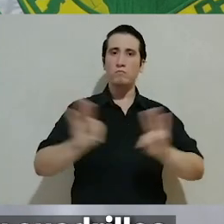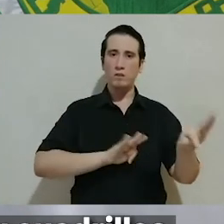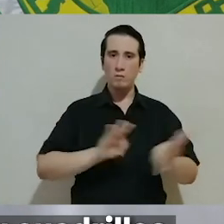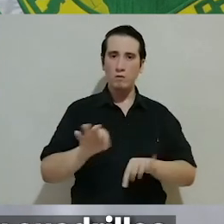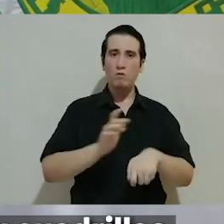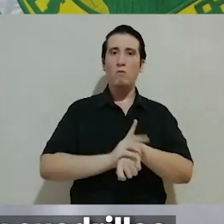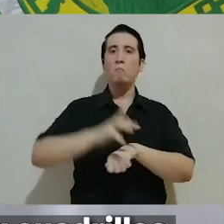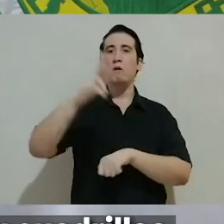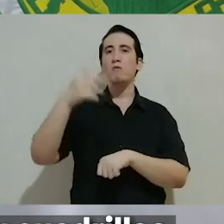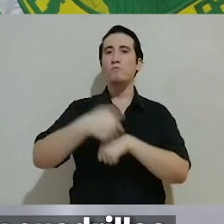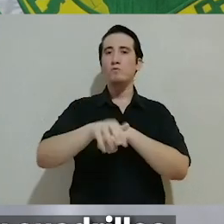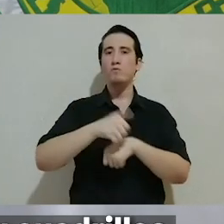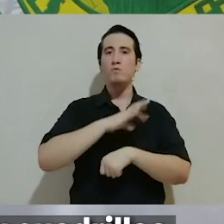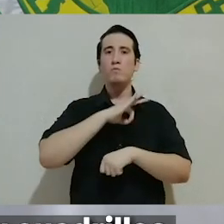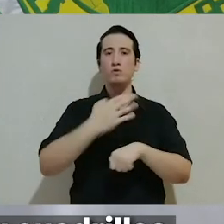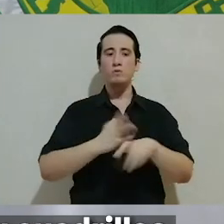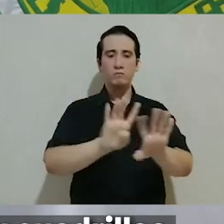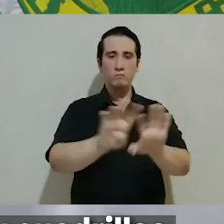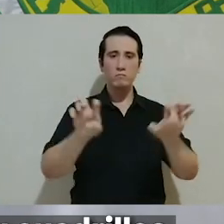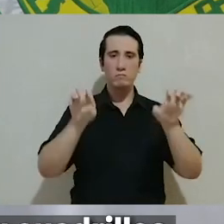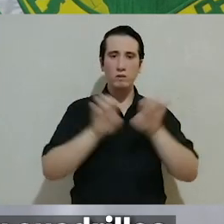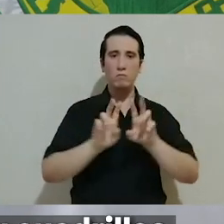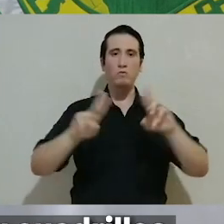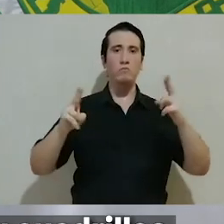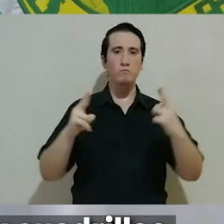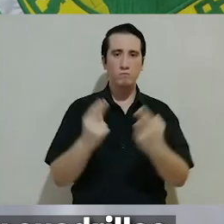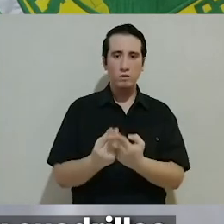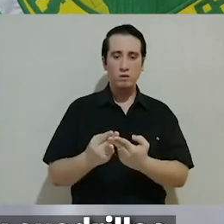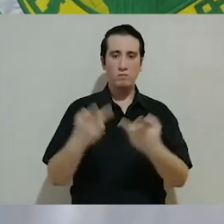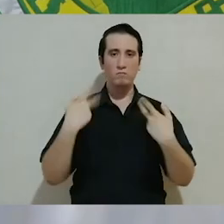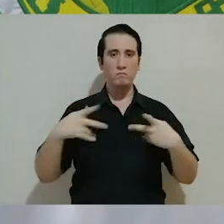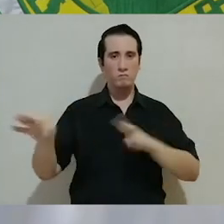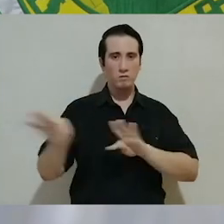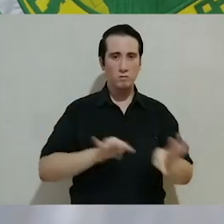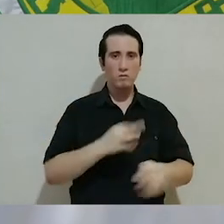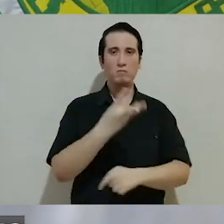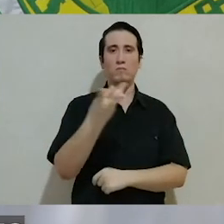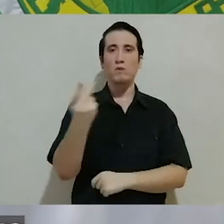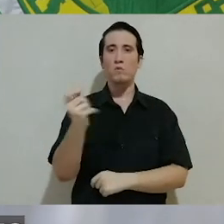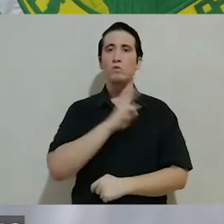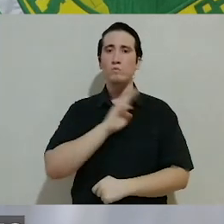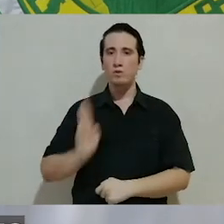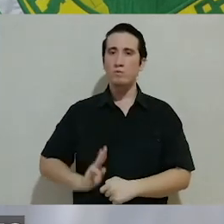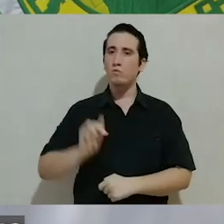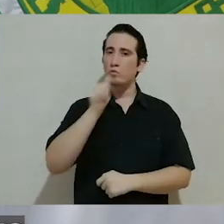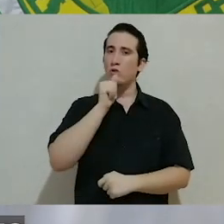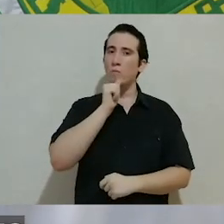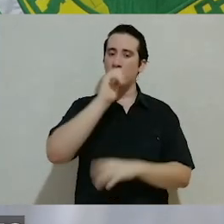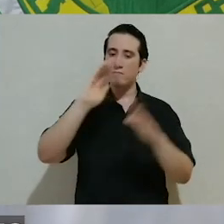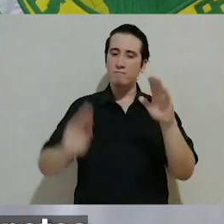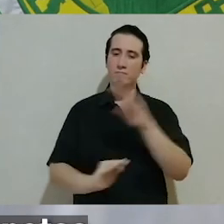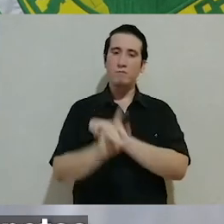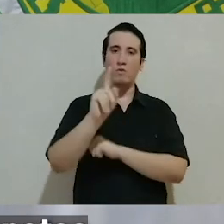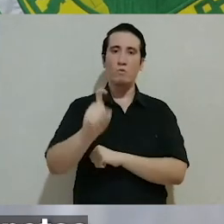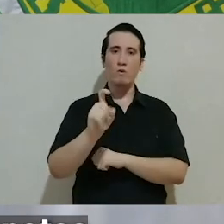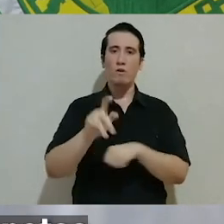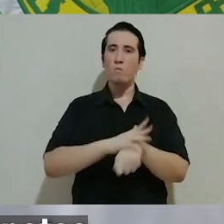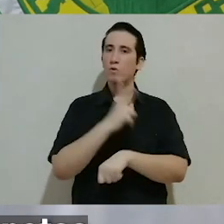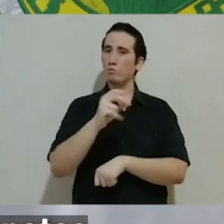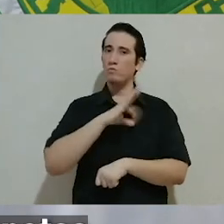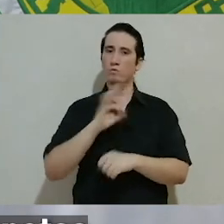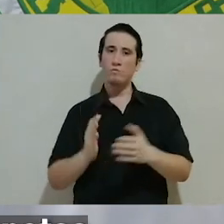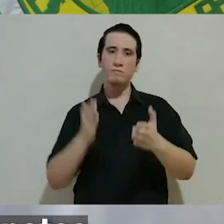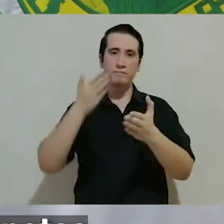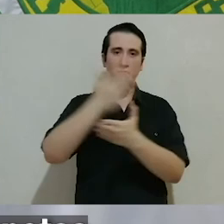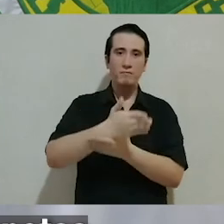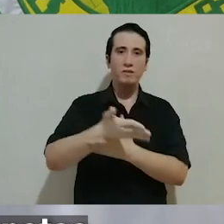operación el mayor número posible de equipos, unidades y cuadrillas. En algunos municipios que se encuentran todavía bajo el agua y por lo cual